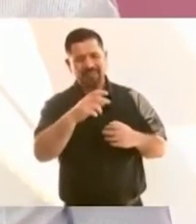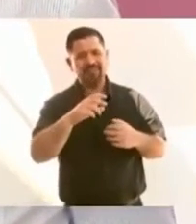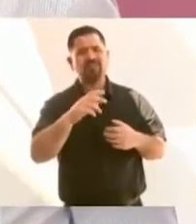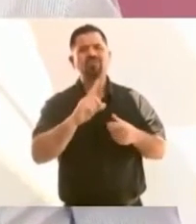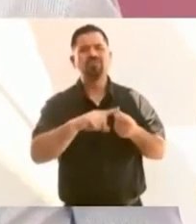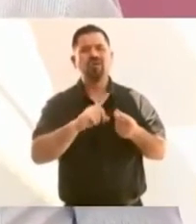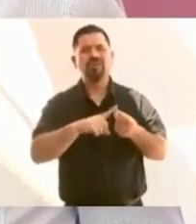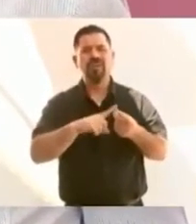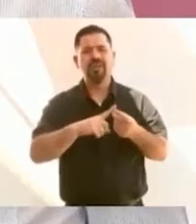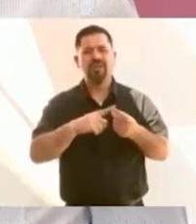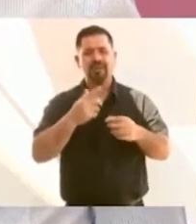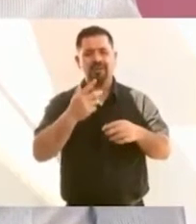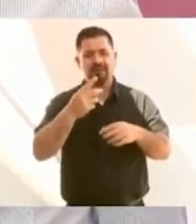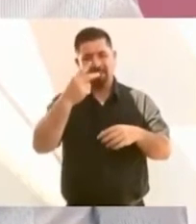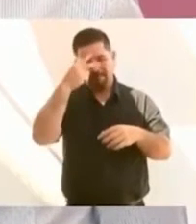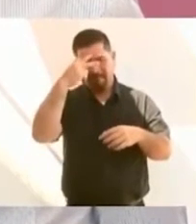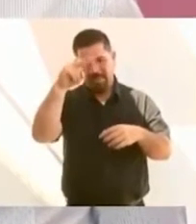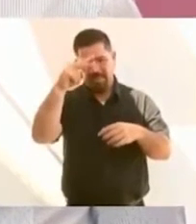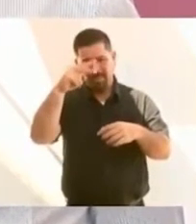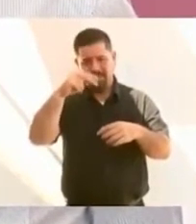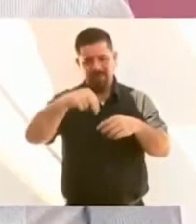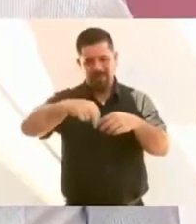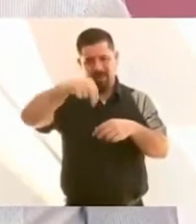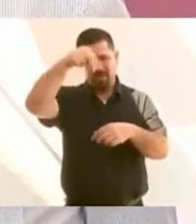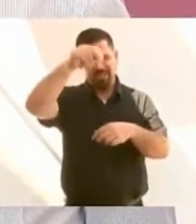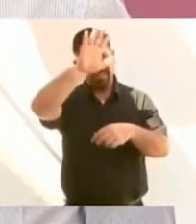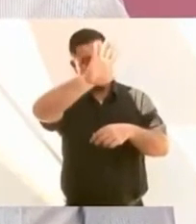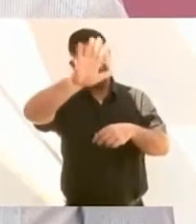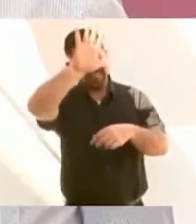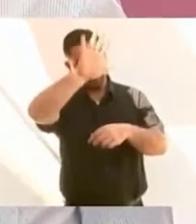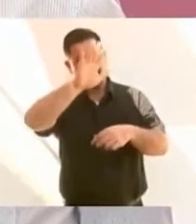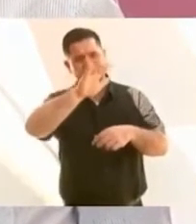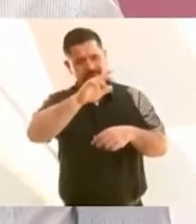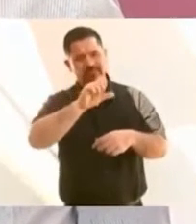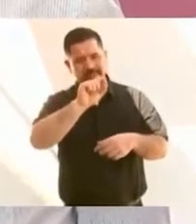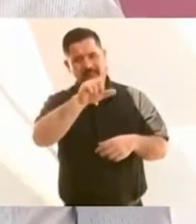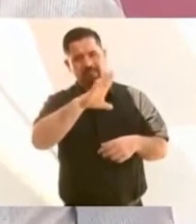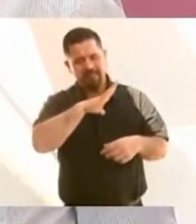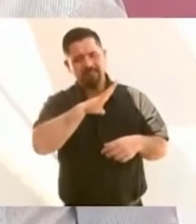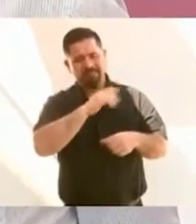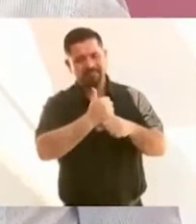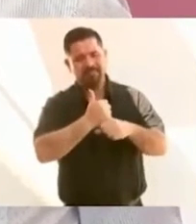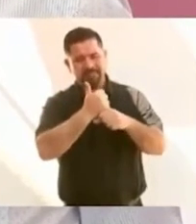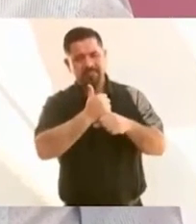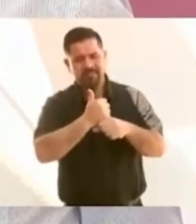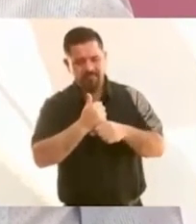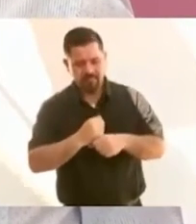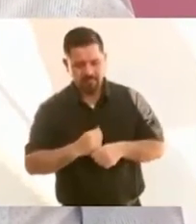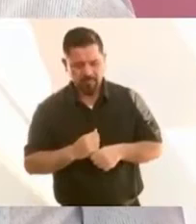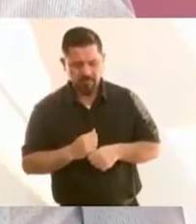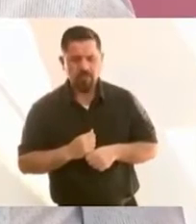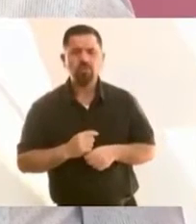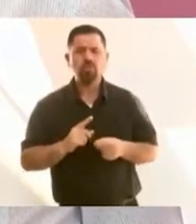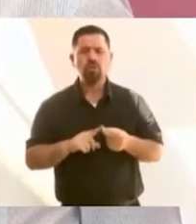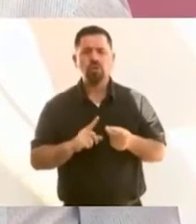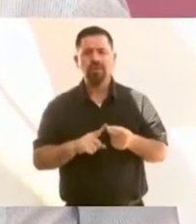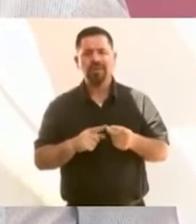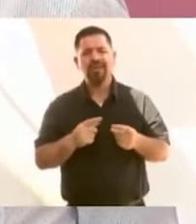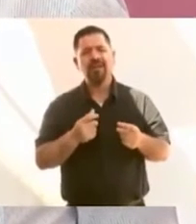de México y de estados